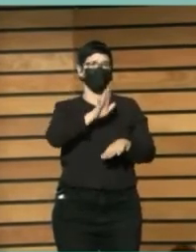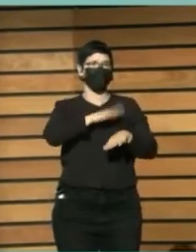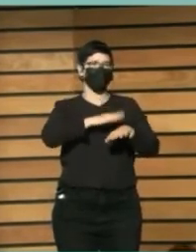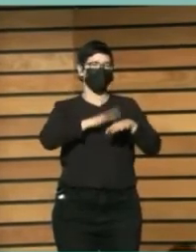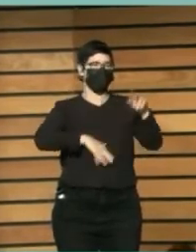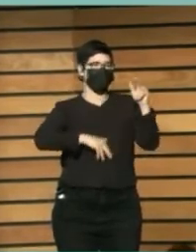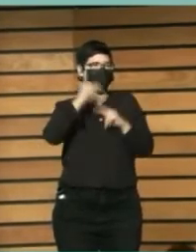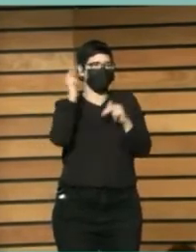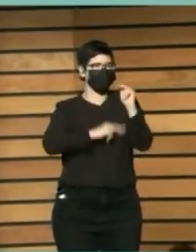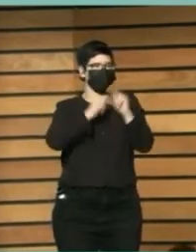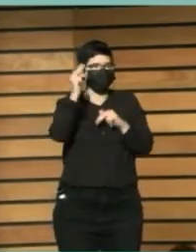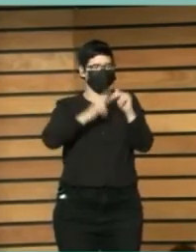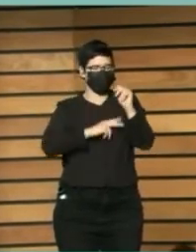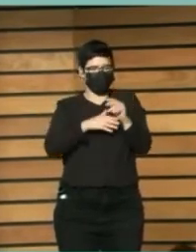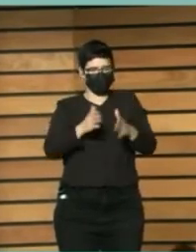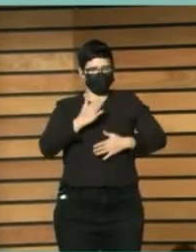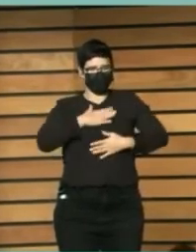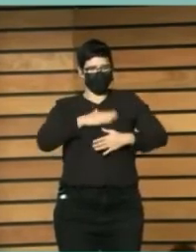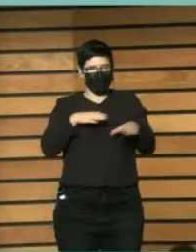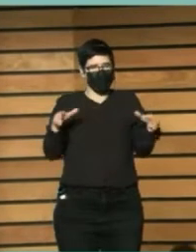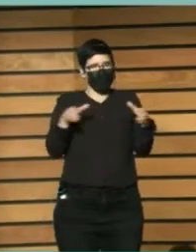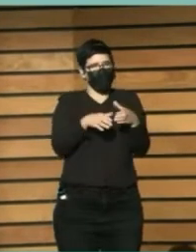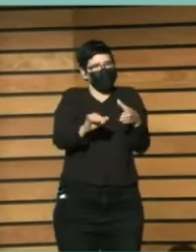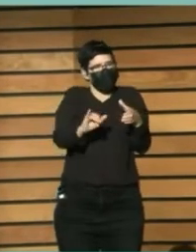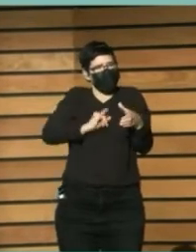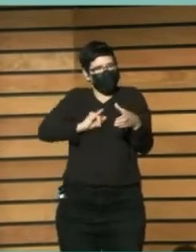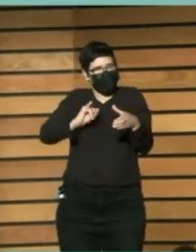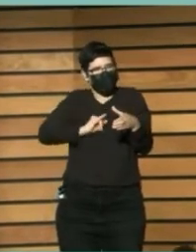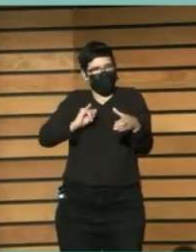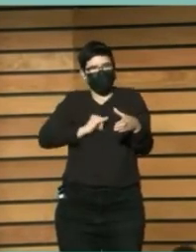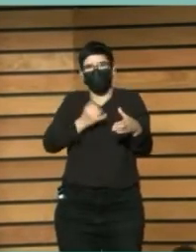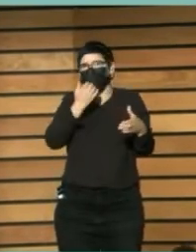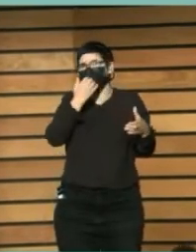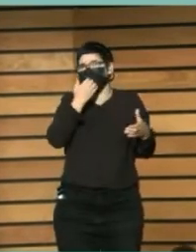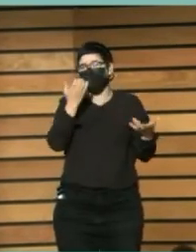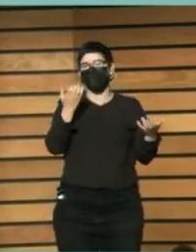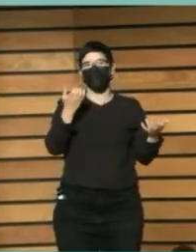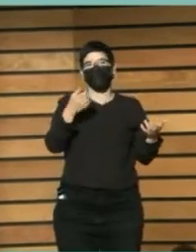Sentidos de comunidad Podría ser El pub Local